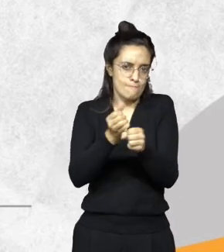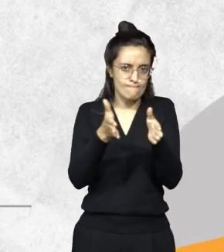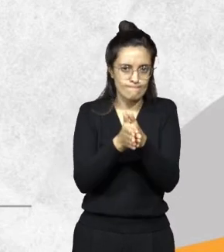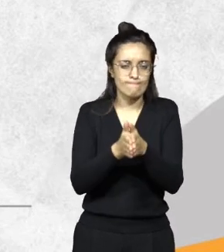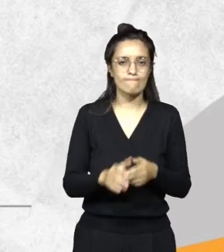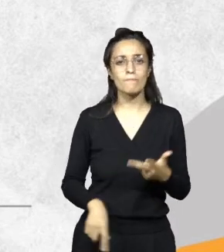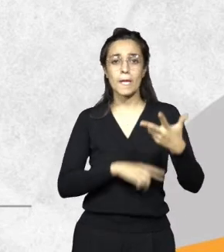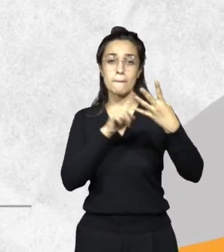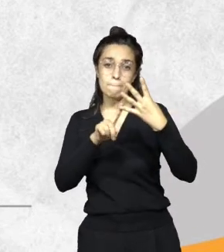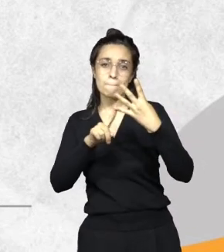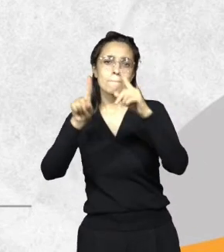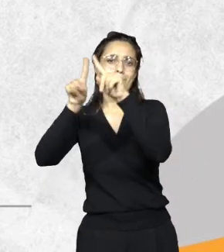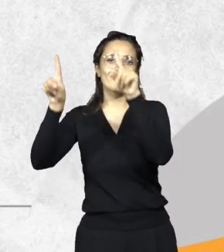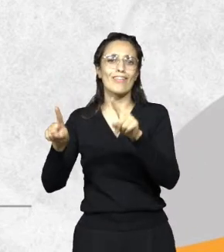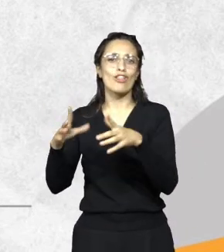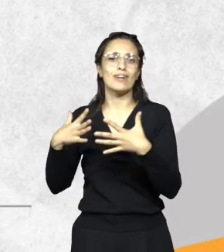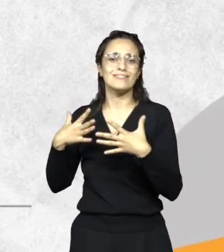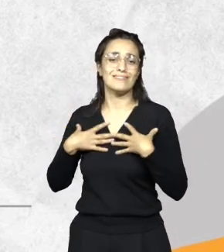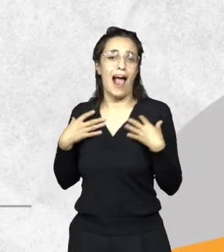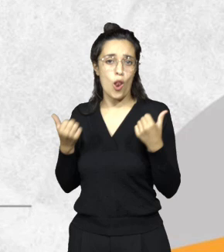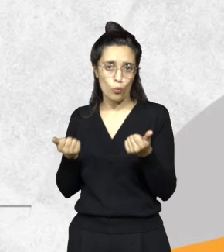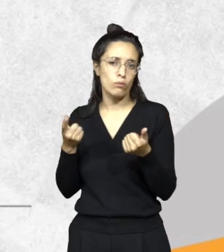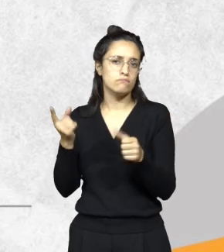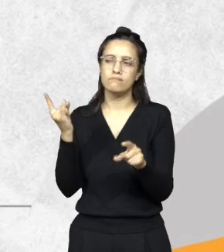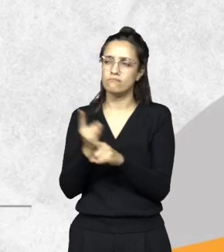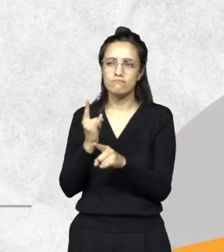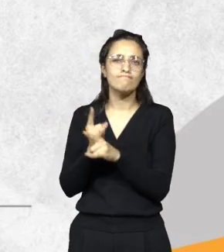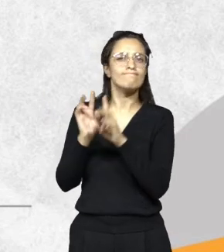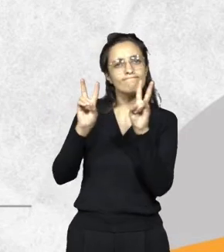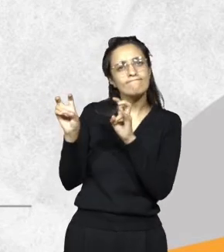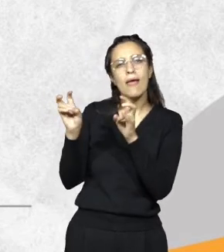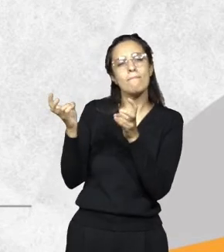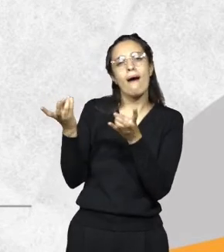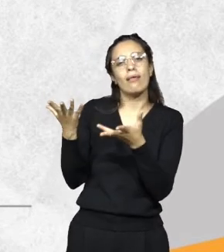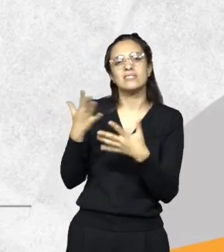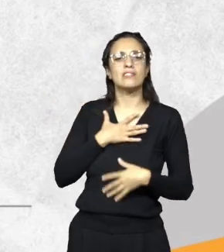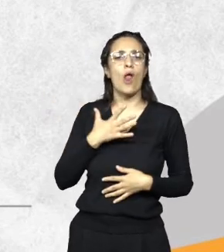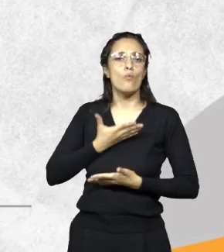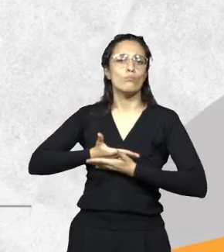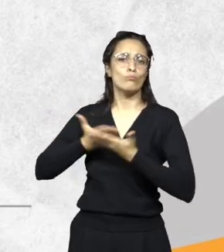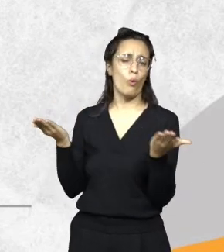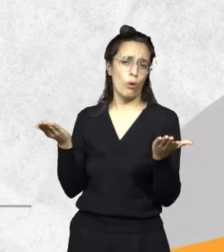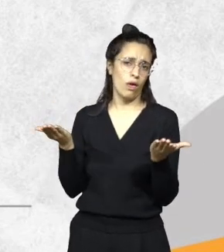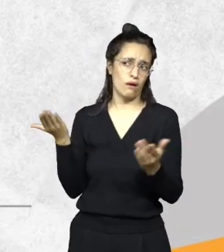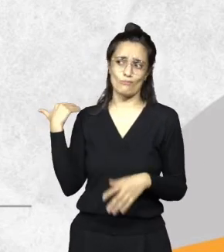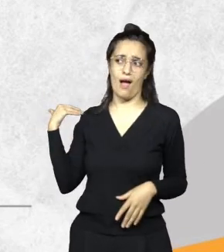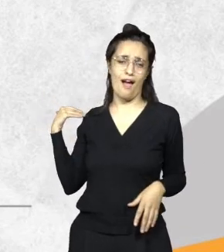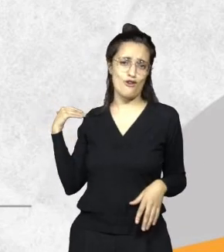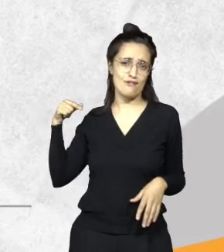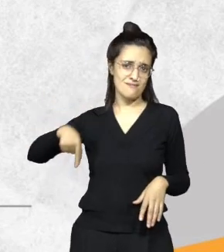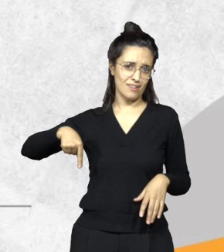Con el Ministerio de Salud, siempre que hay alguna cuestión que implique, que puede involucrar una cuestión de salud pública como fue ahora o está siendo